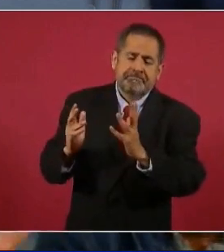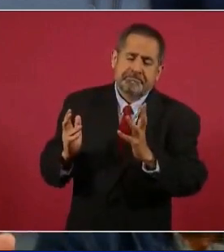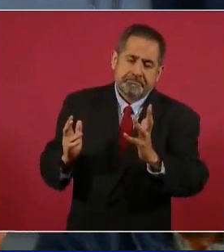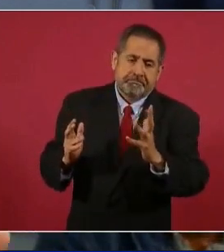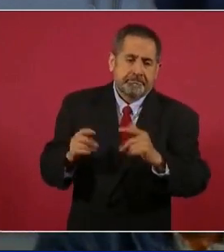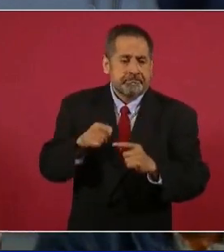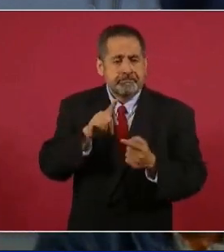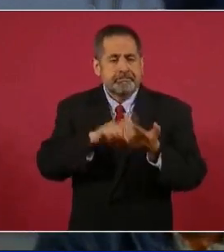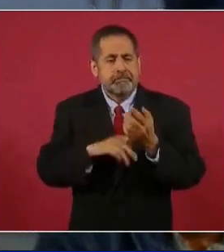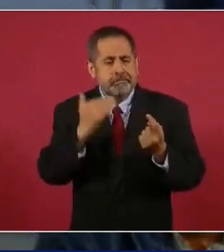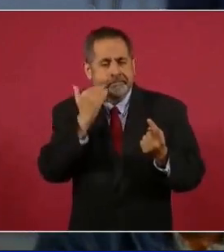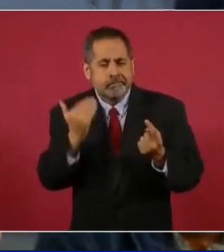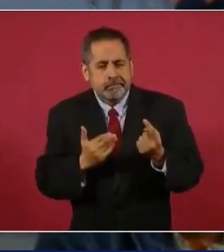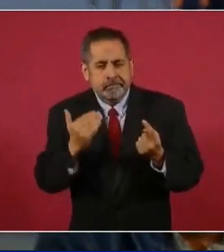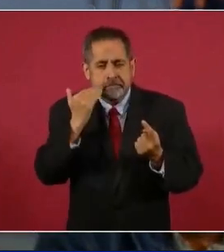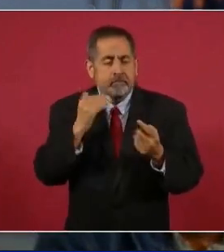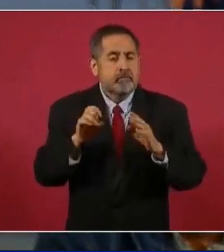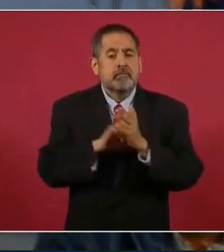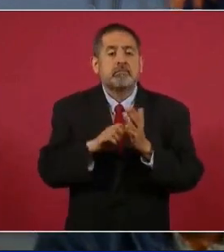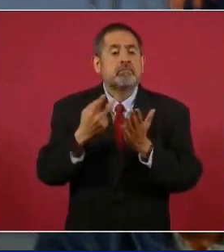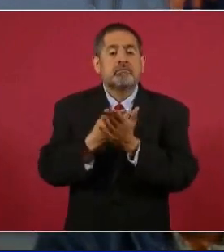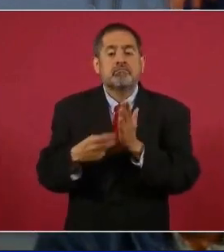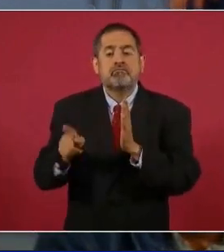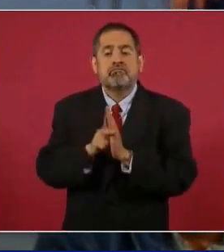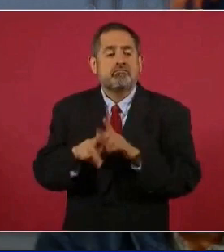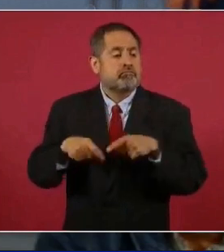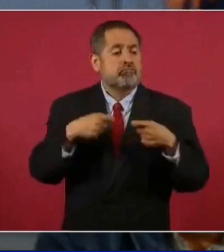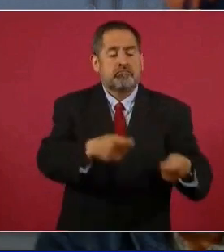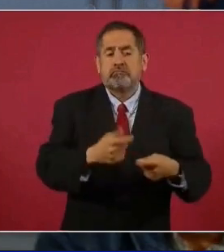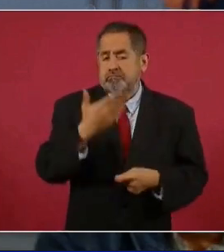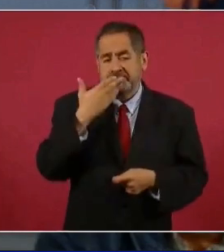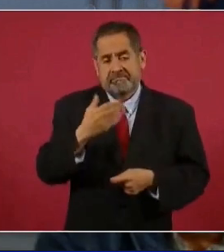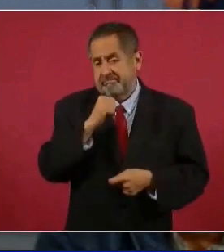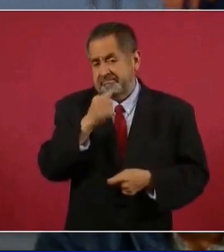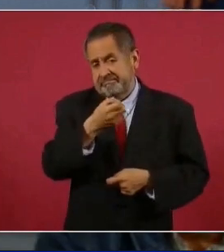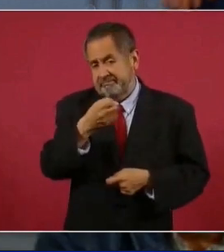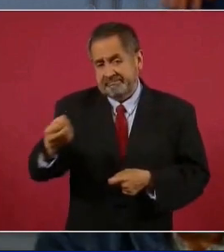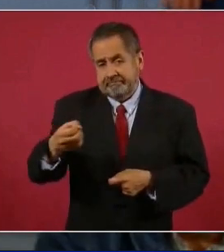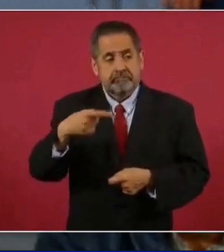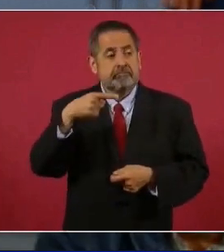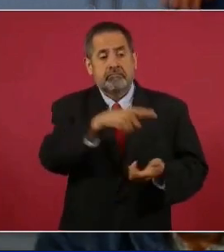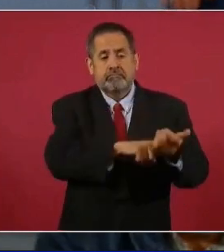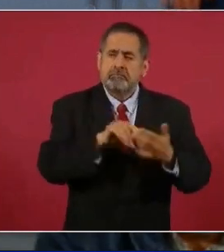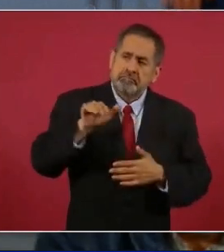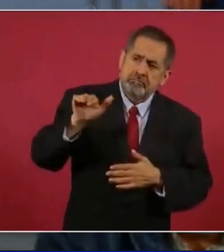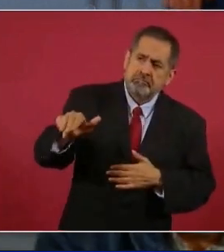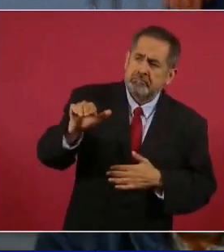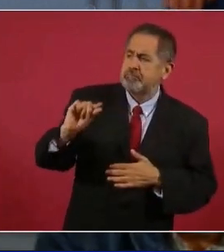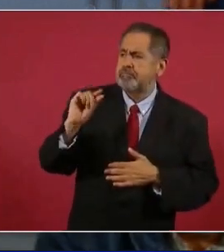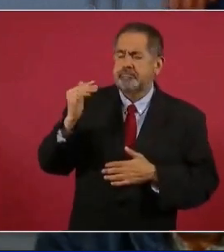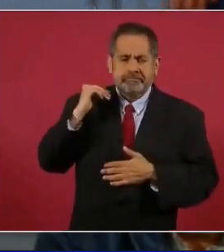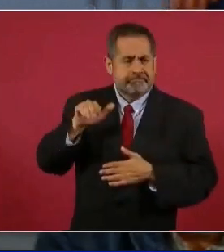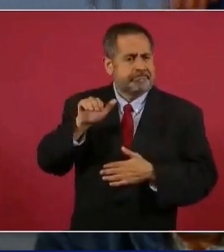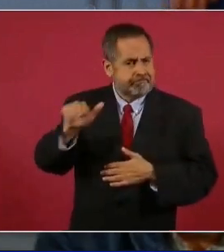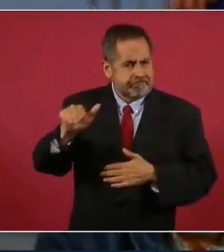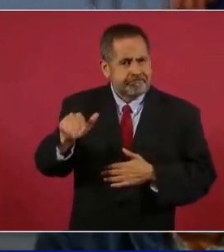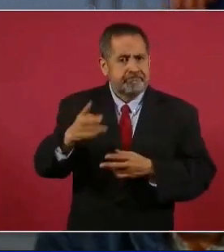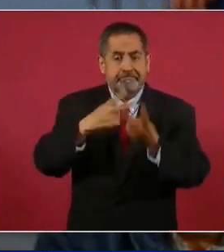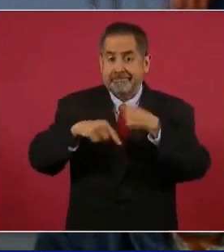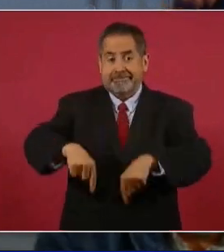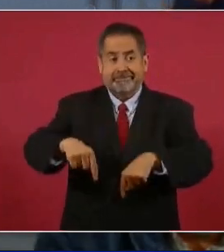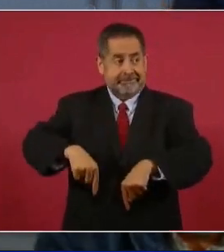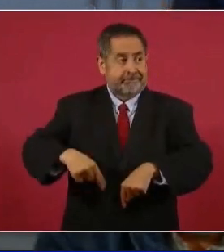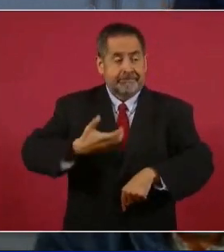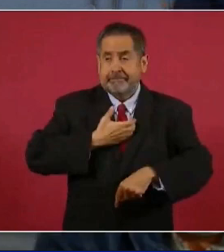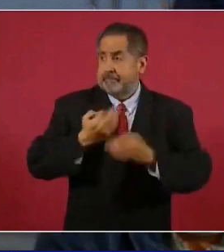irregularidades, por ejemplo, en la asignación de plazas y lo digo así porque ellos han reclamado constantemente, hace unos meses estuvieron acá fuera del Palacio